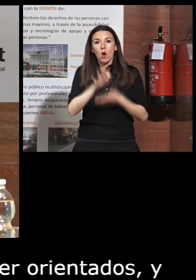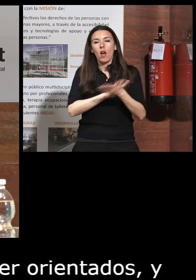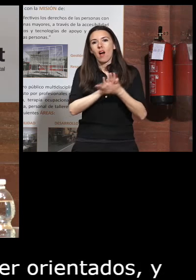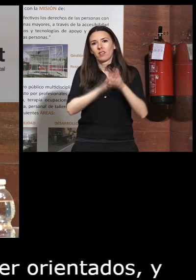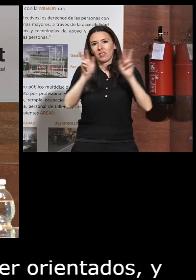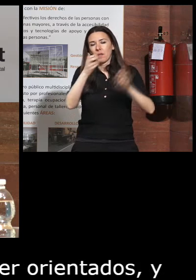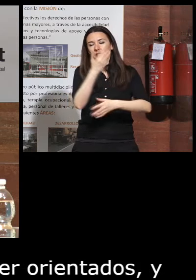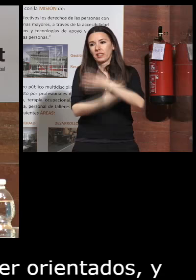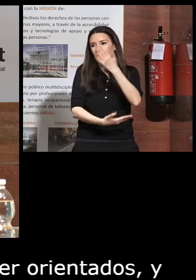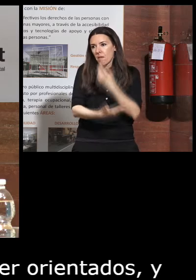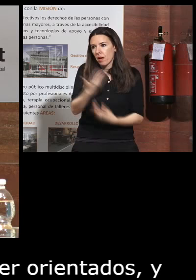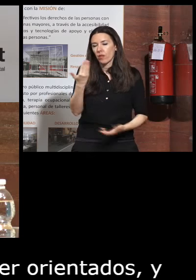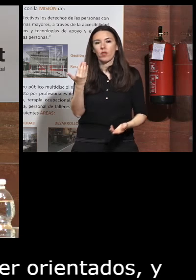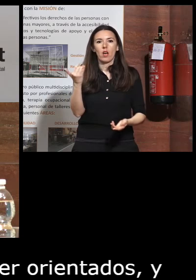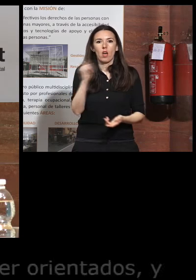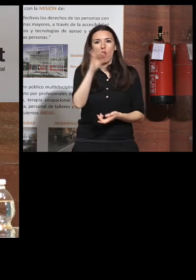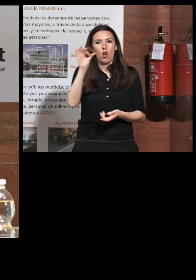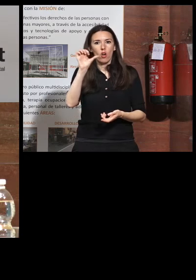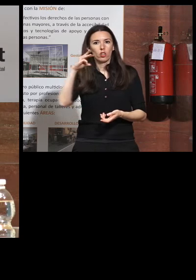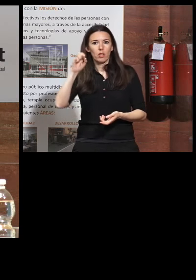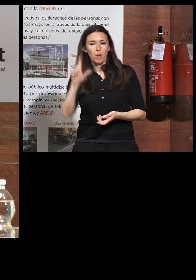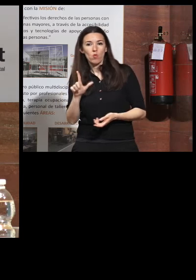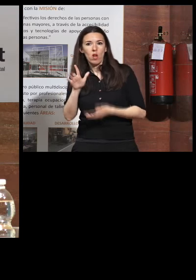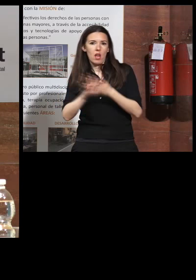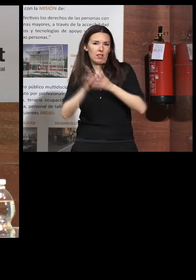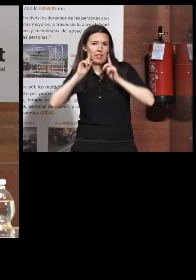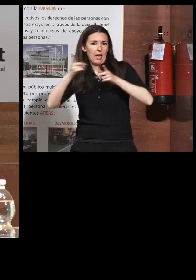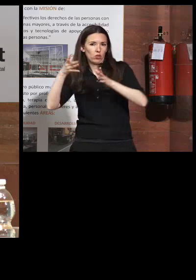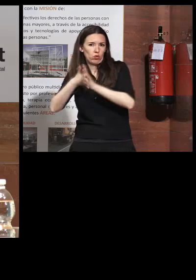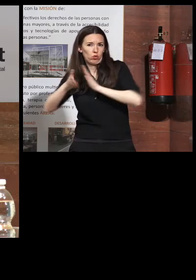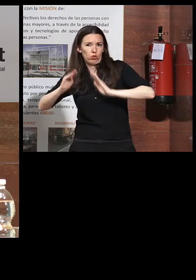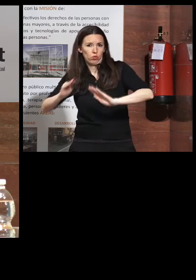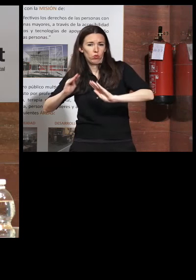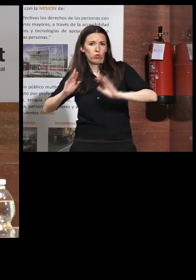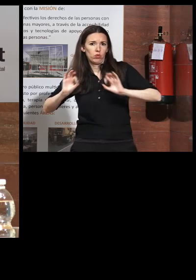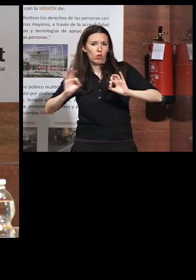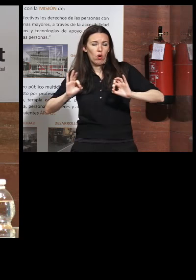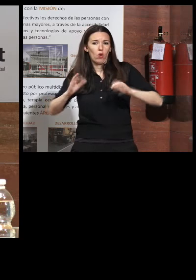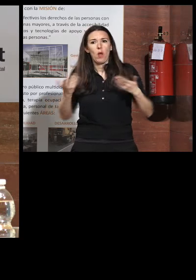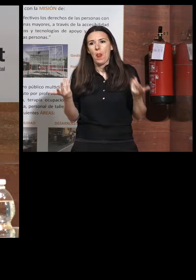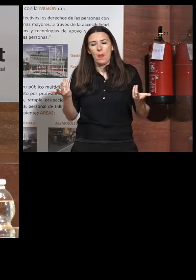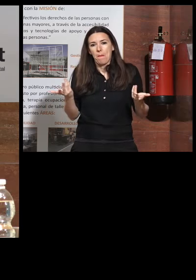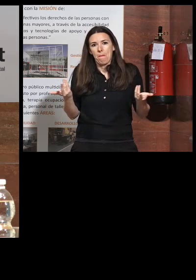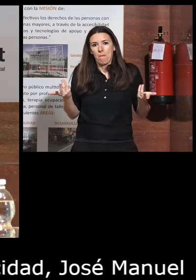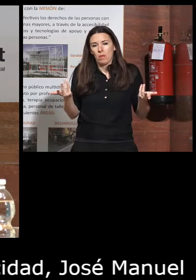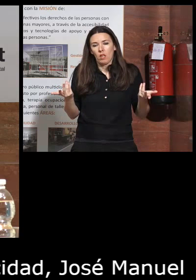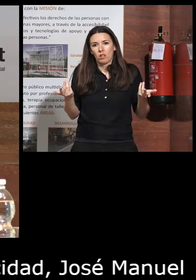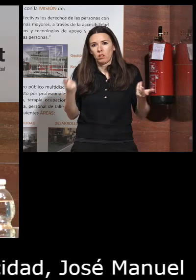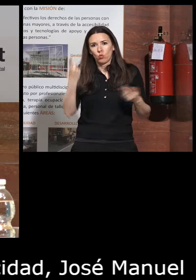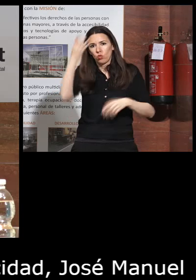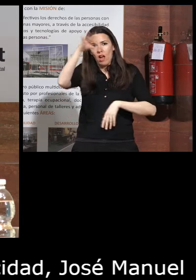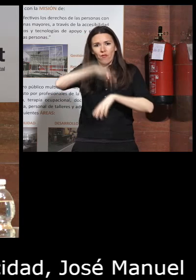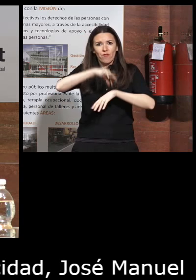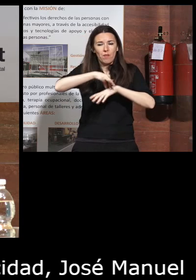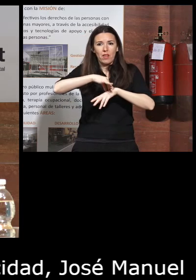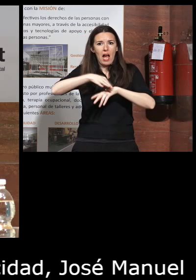discapacidad José Manuel nos aludía exactamente de un caso que concretamente era una enfermedad